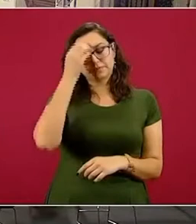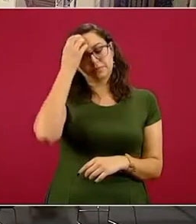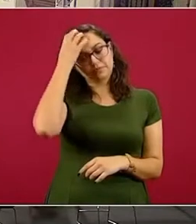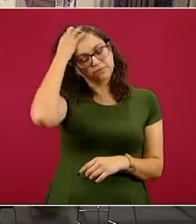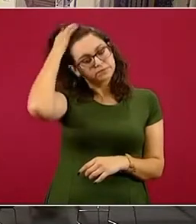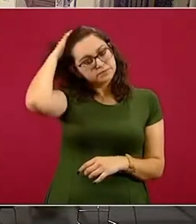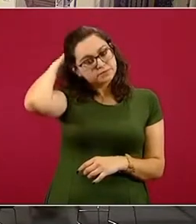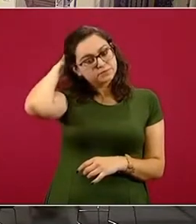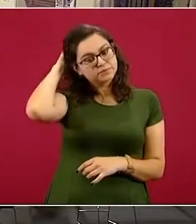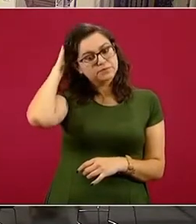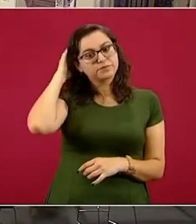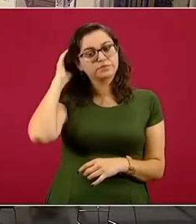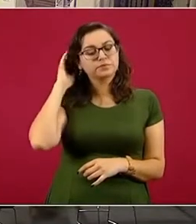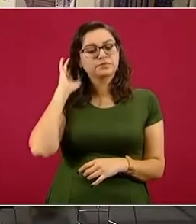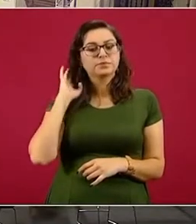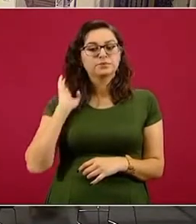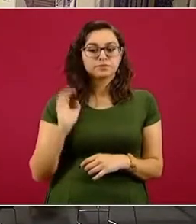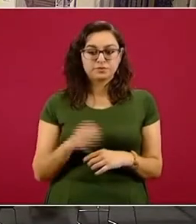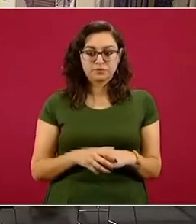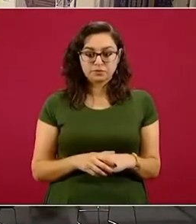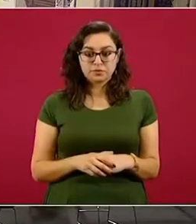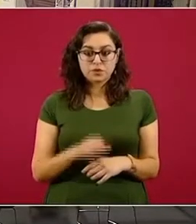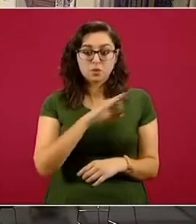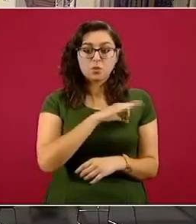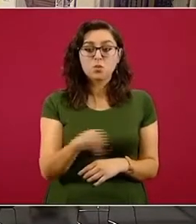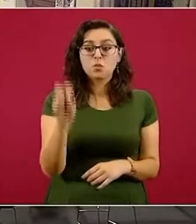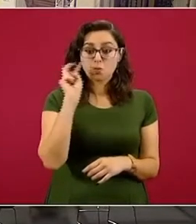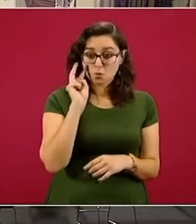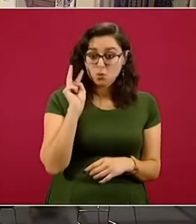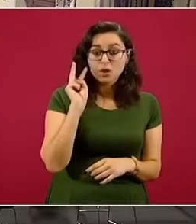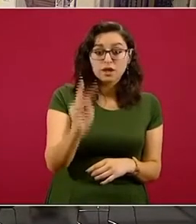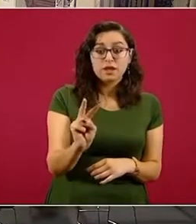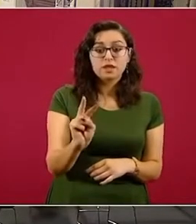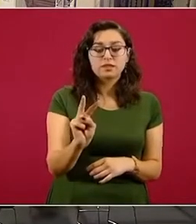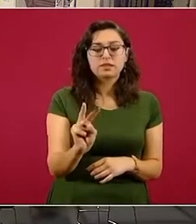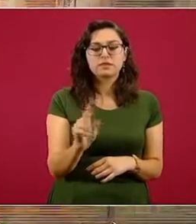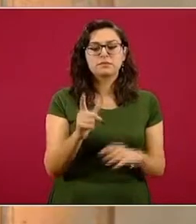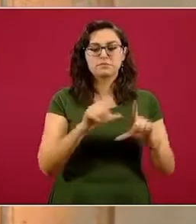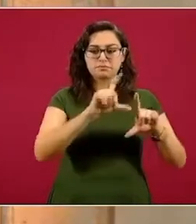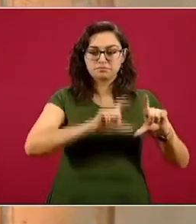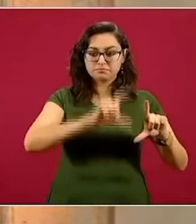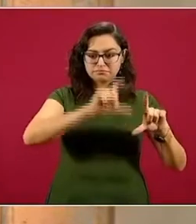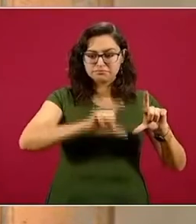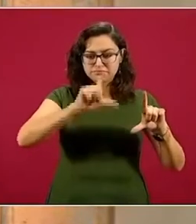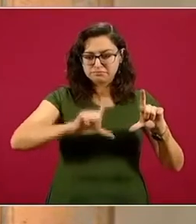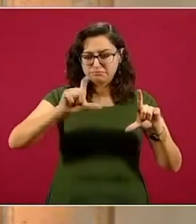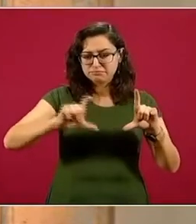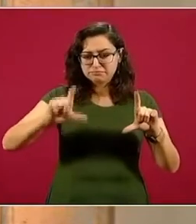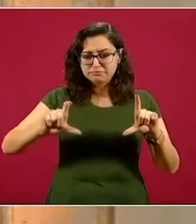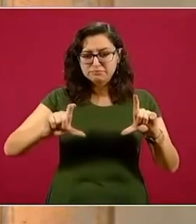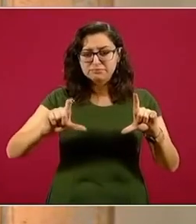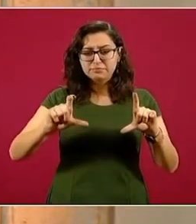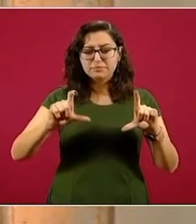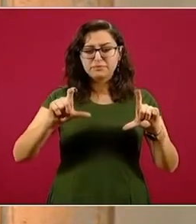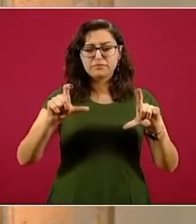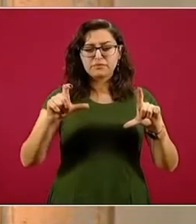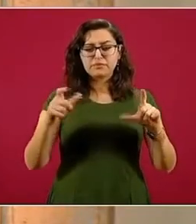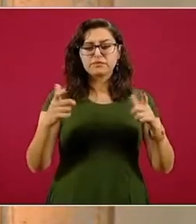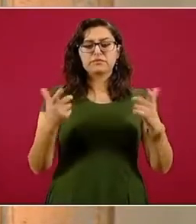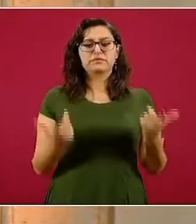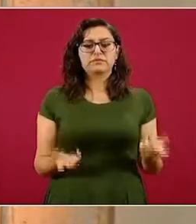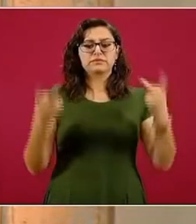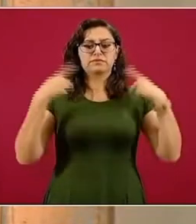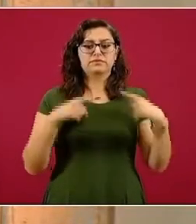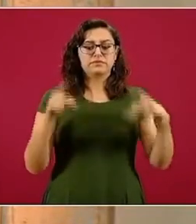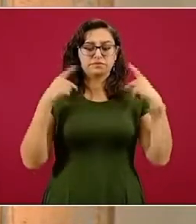Tenemos la curva epidémica que utilizamos en barras que en su momento representan a las